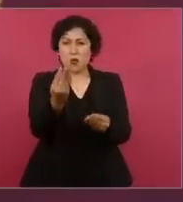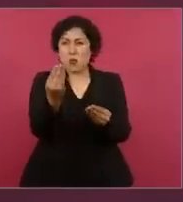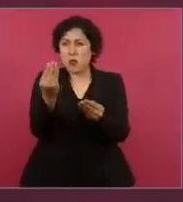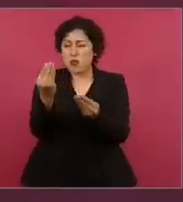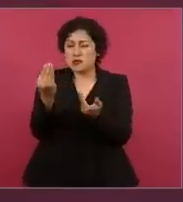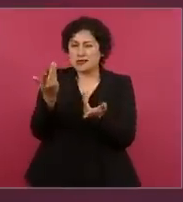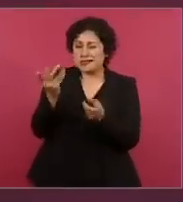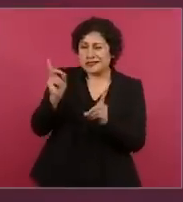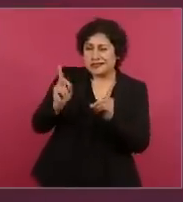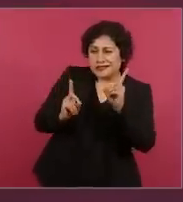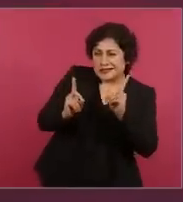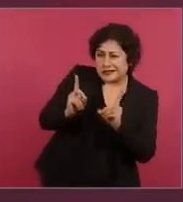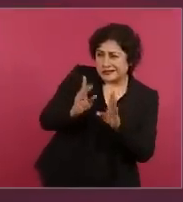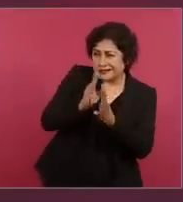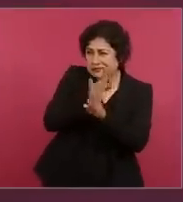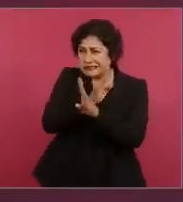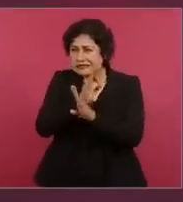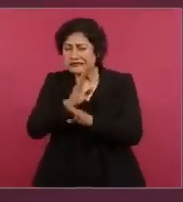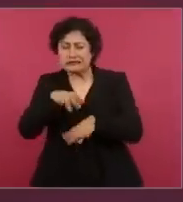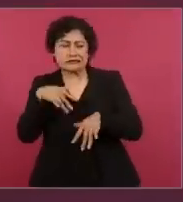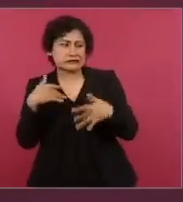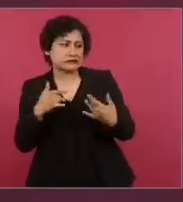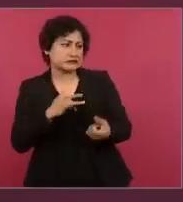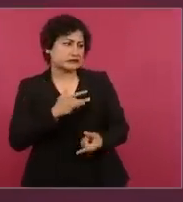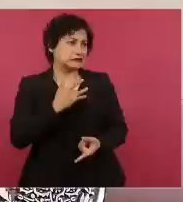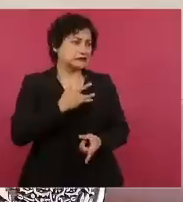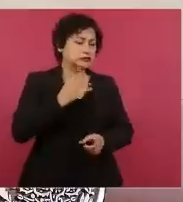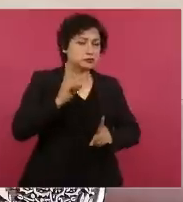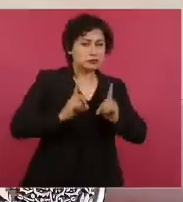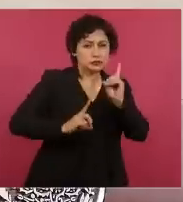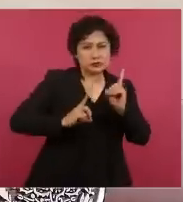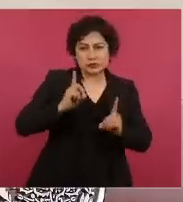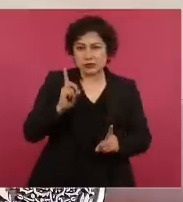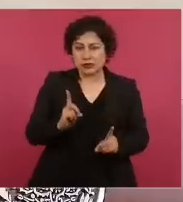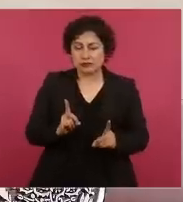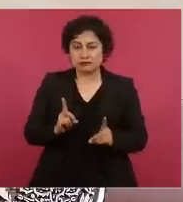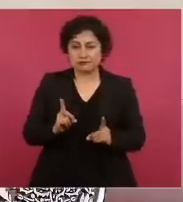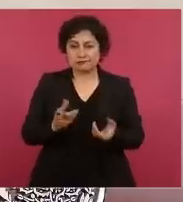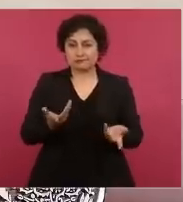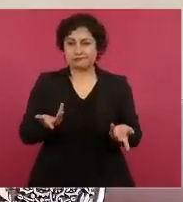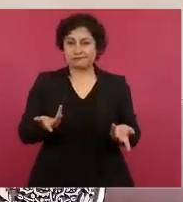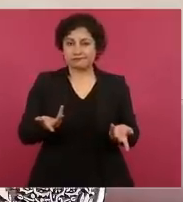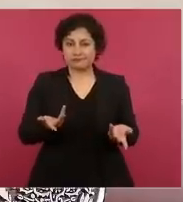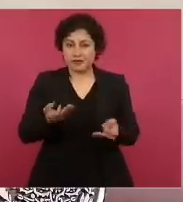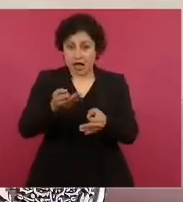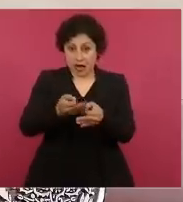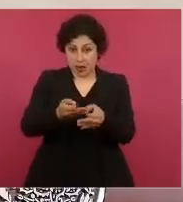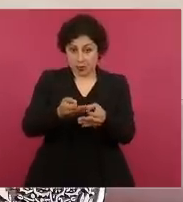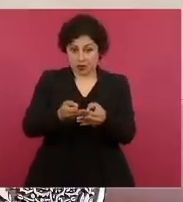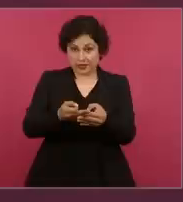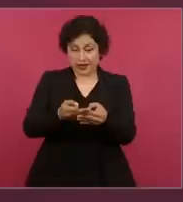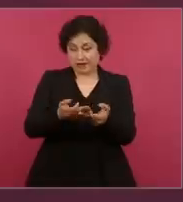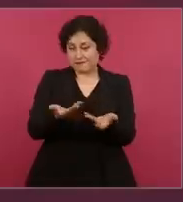asegúnes, ahora no,